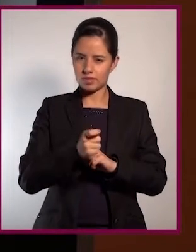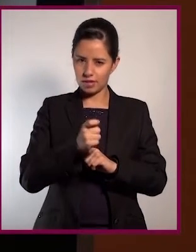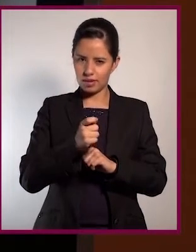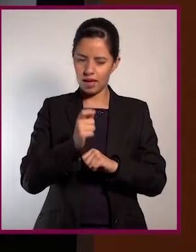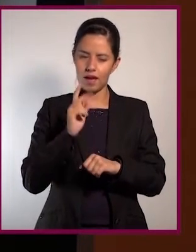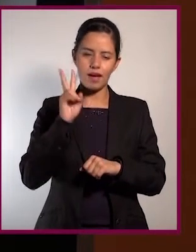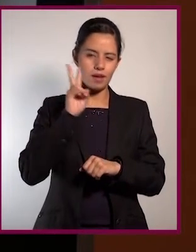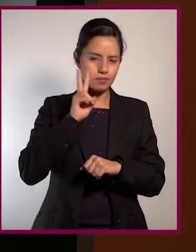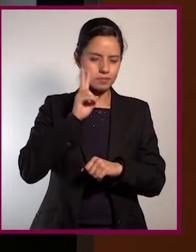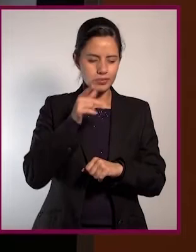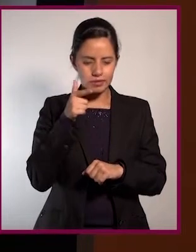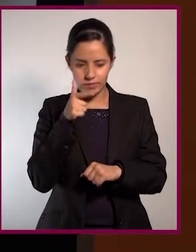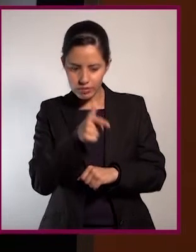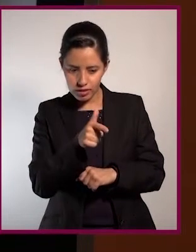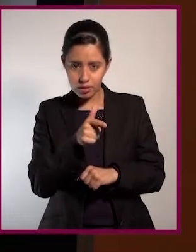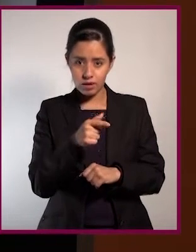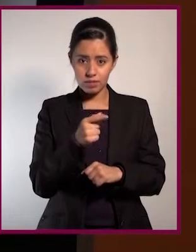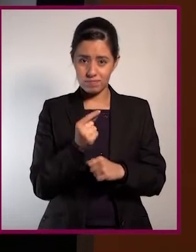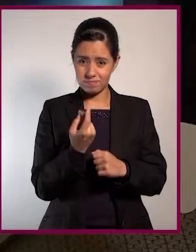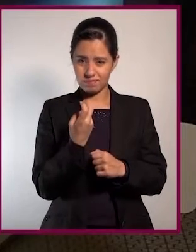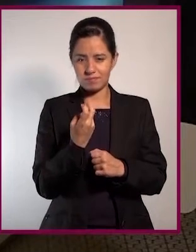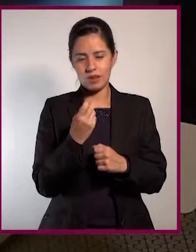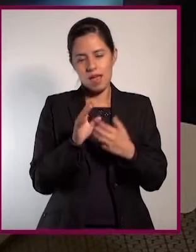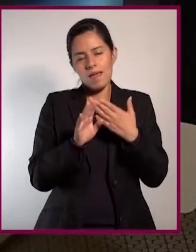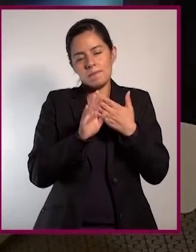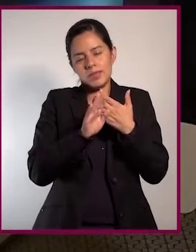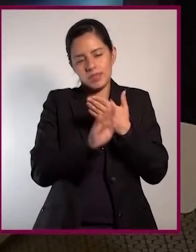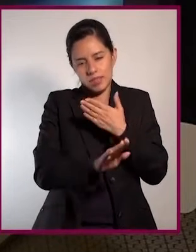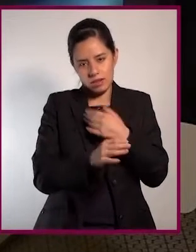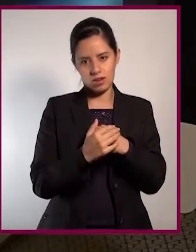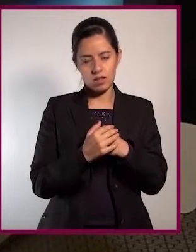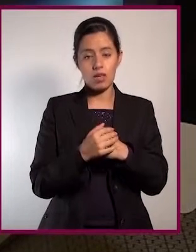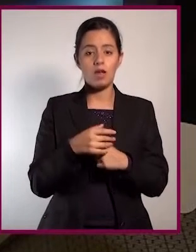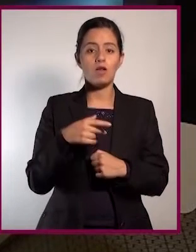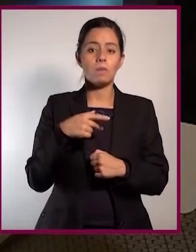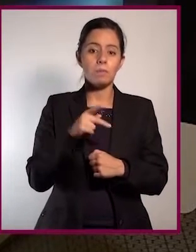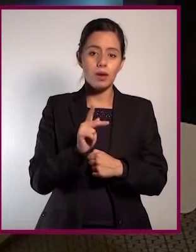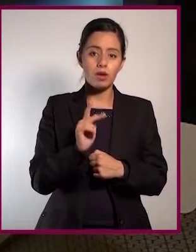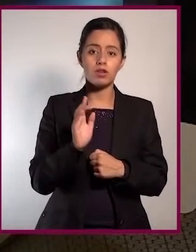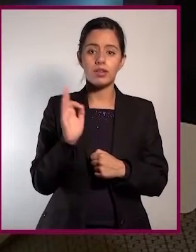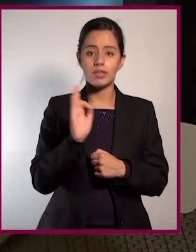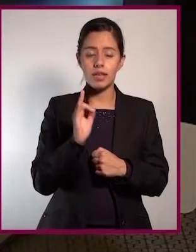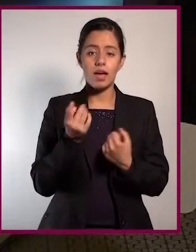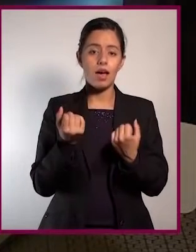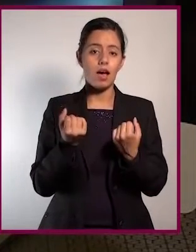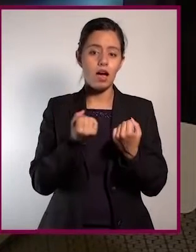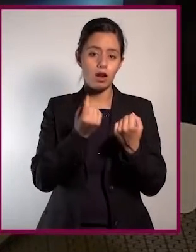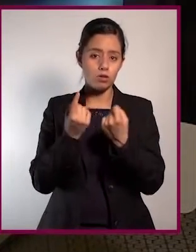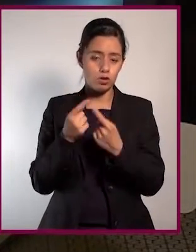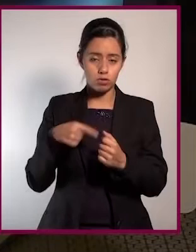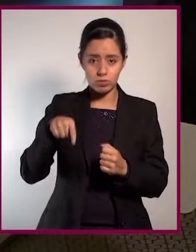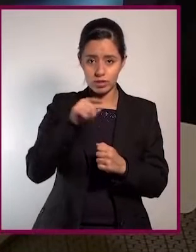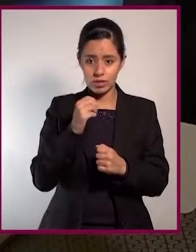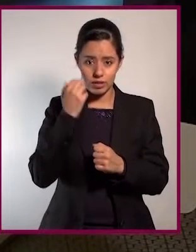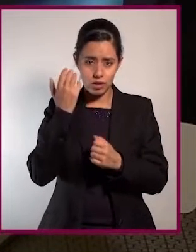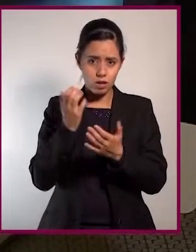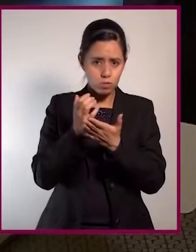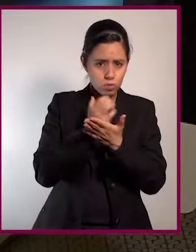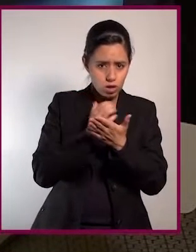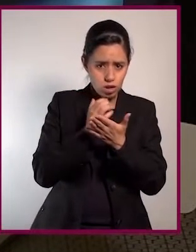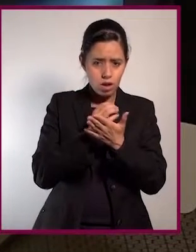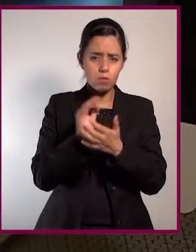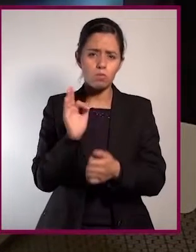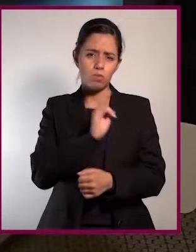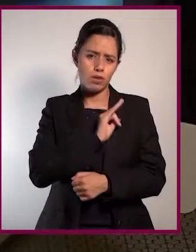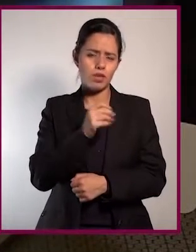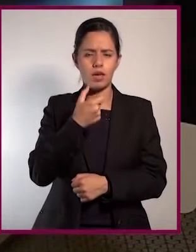y en la medida de lo posible eliminarla. Pero el tratamiento de rescate de las reacciones alérgicas agudas sigue siendo, digamos, lo